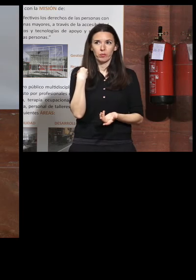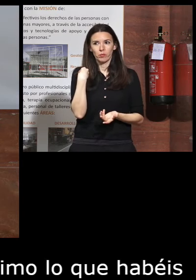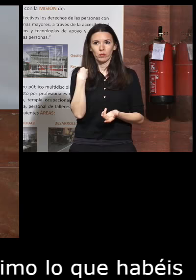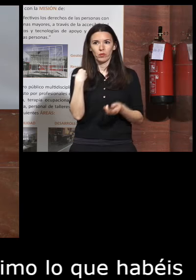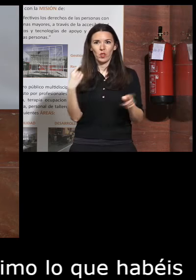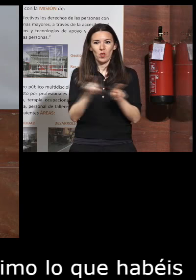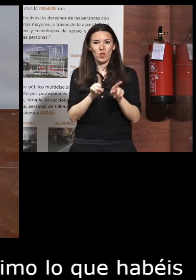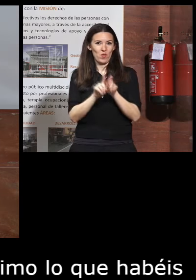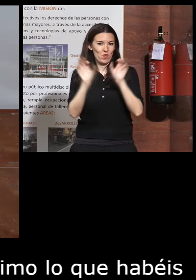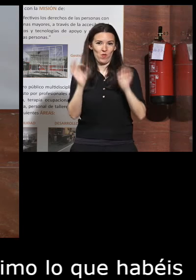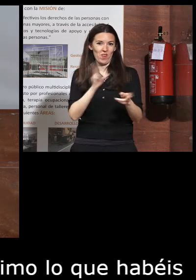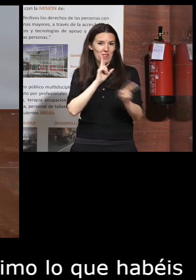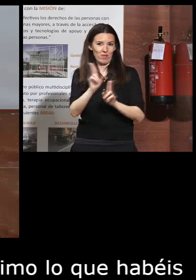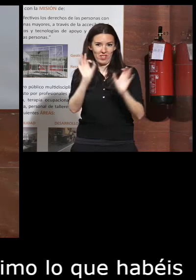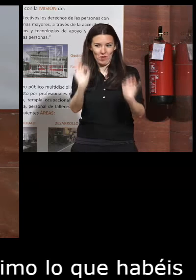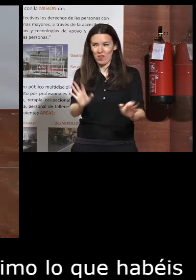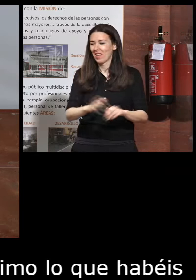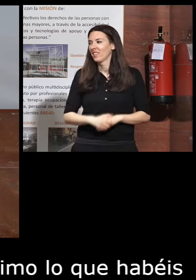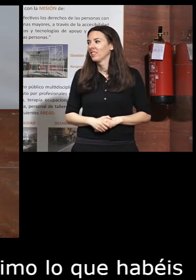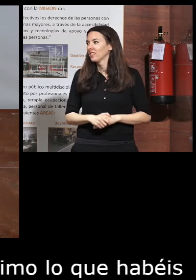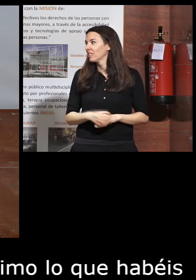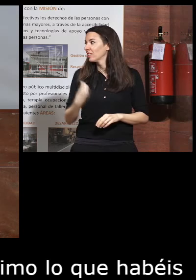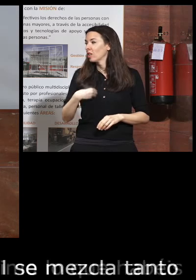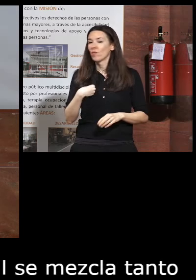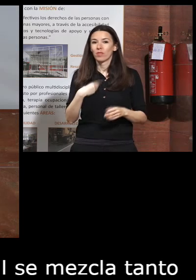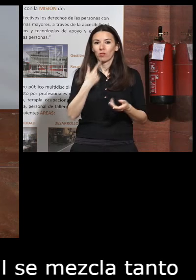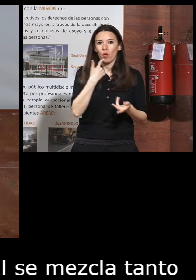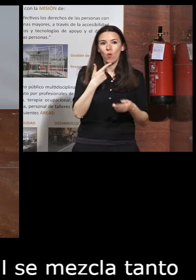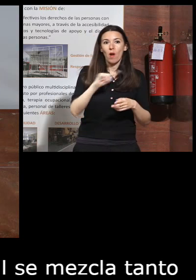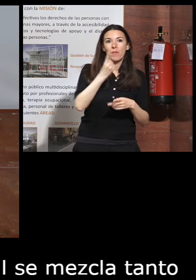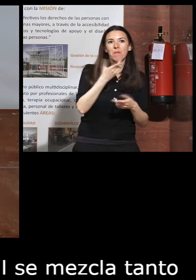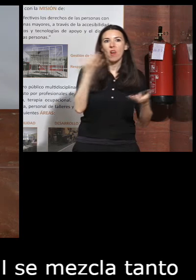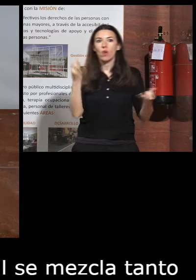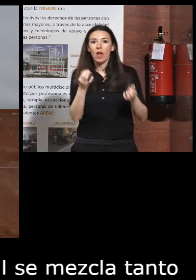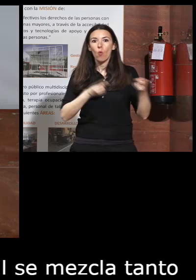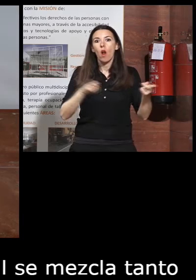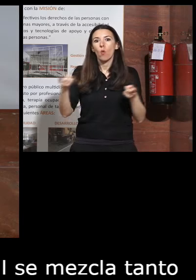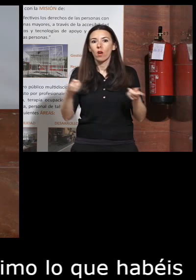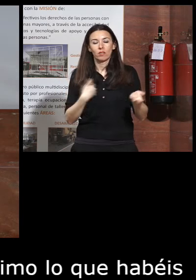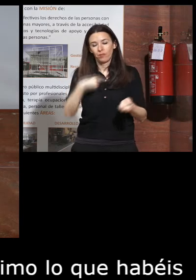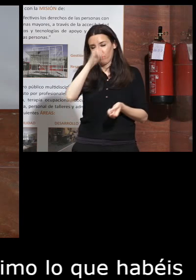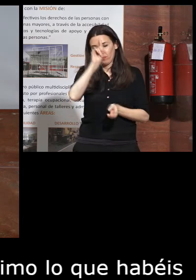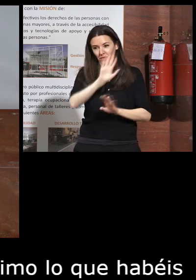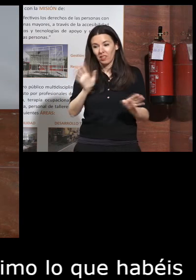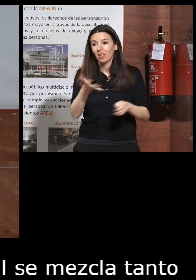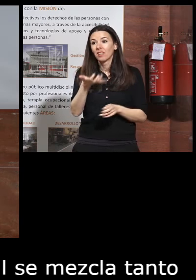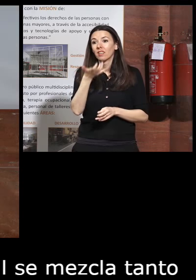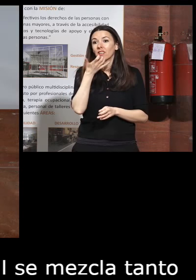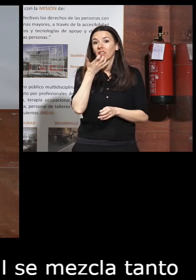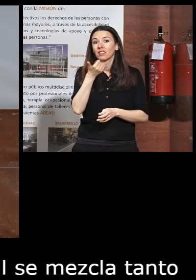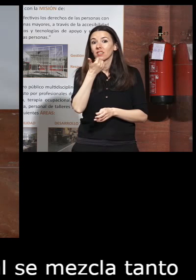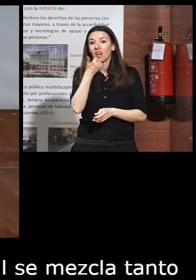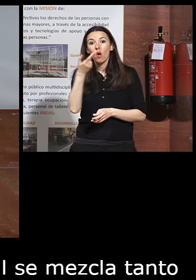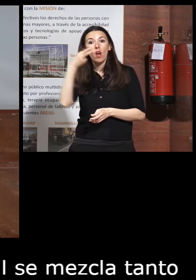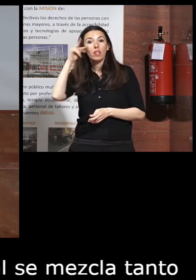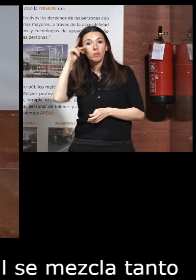como igual que vosotros que lo del huevo y la gallina que decía eso así pero bueno si hay alguna experiencia